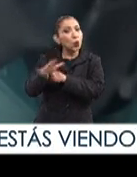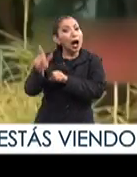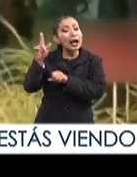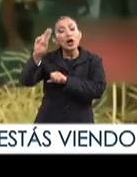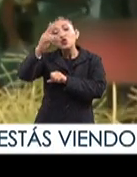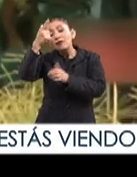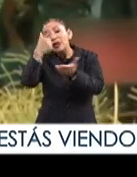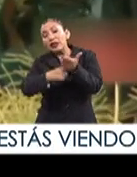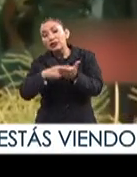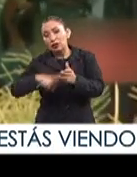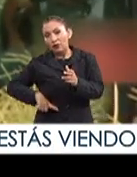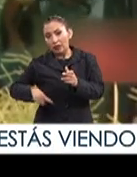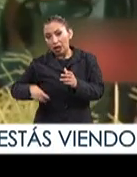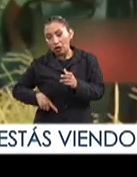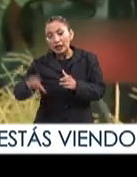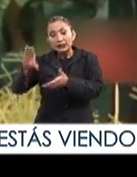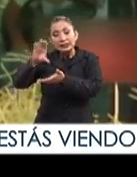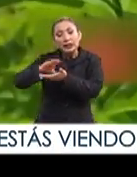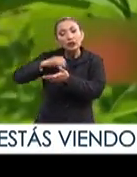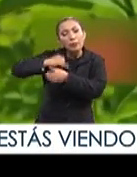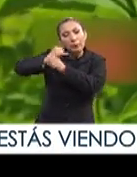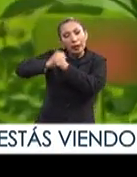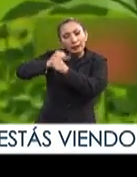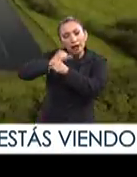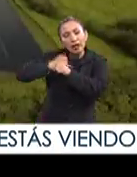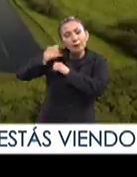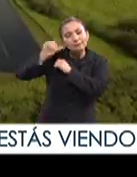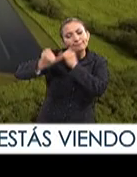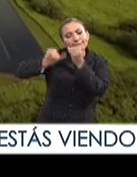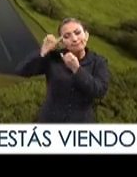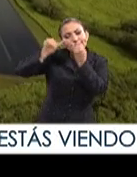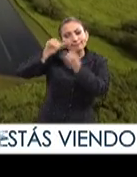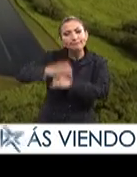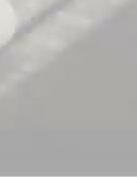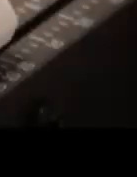en universidades públicas y centros de investigación y desarrollo.